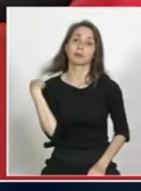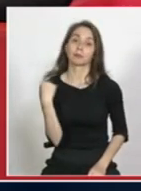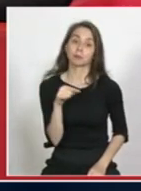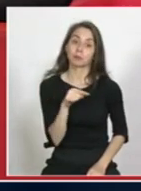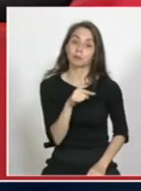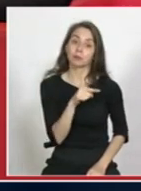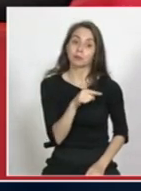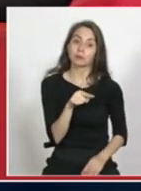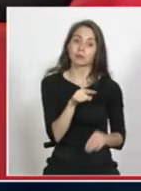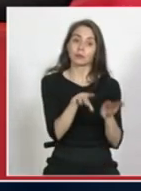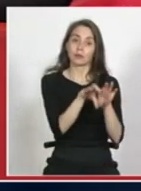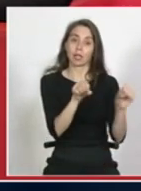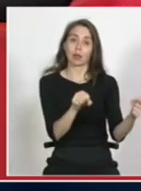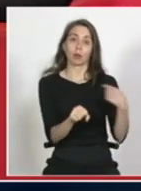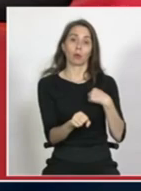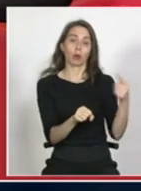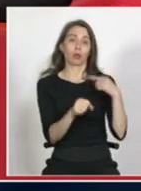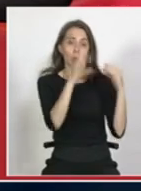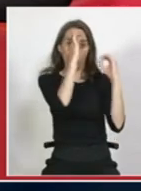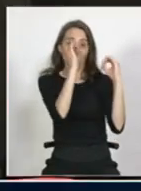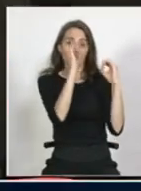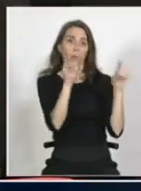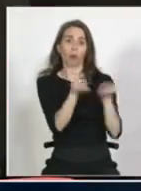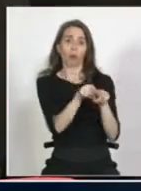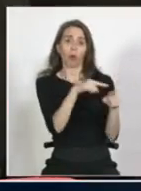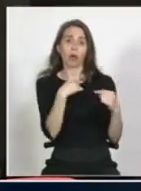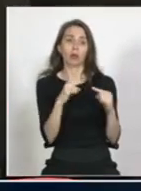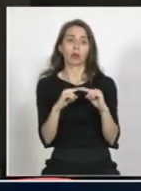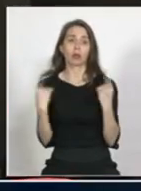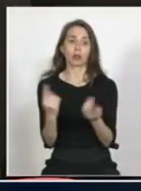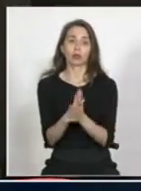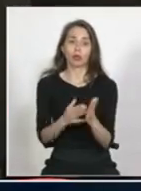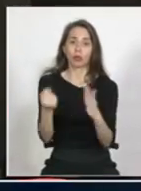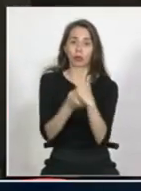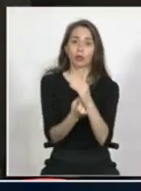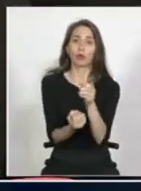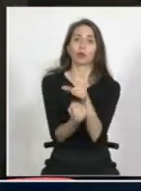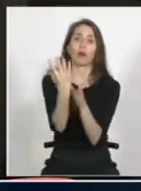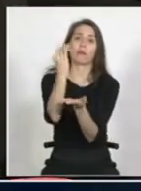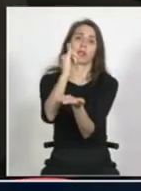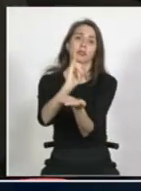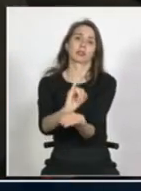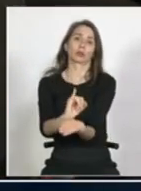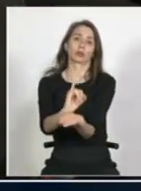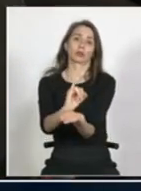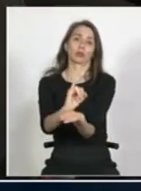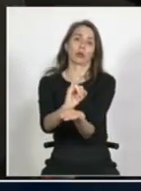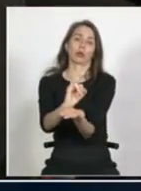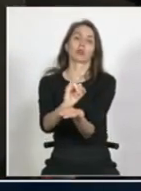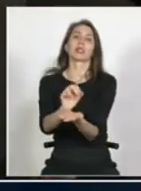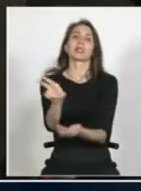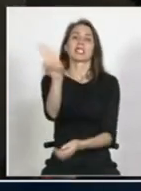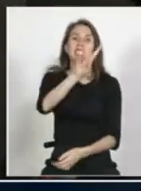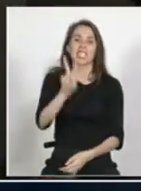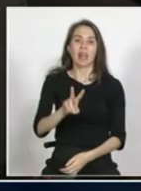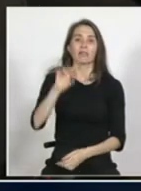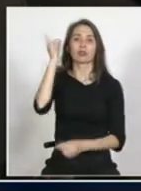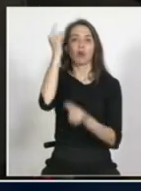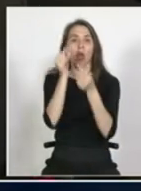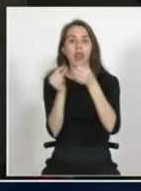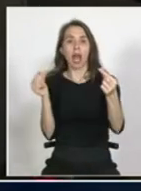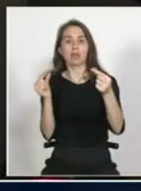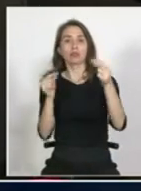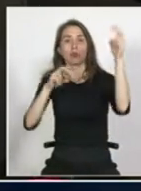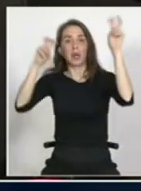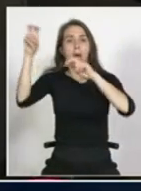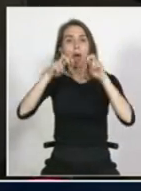ella concuerda con nosotros también yo creo que todos tenemos que empujar a que existe una nueva institucionalidad servicio nacional de migrantes se le llamó en el